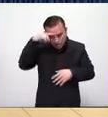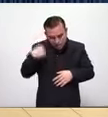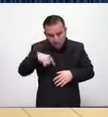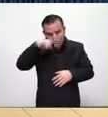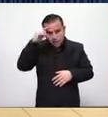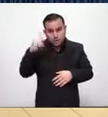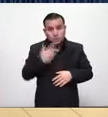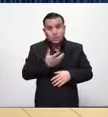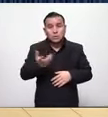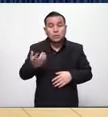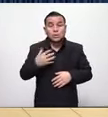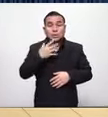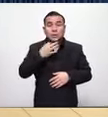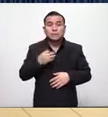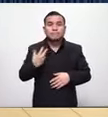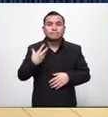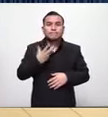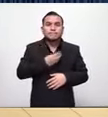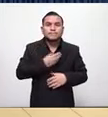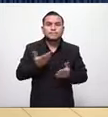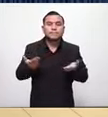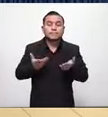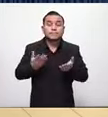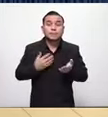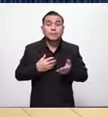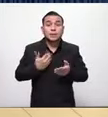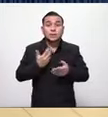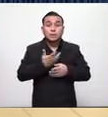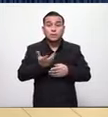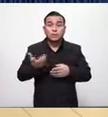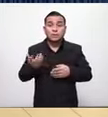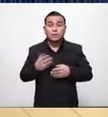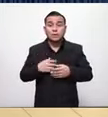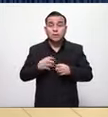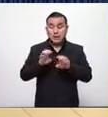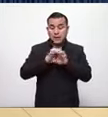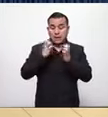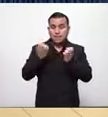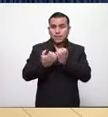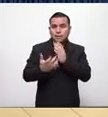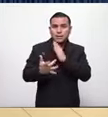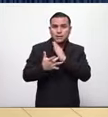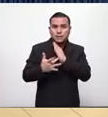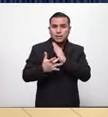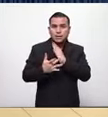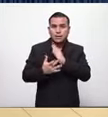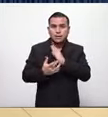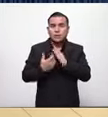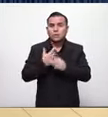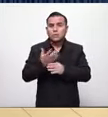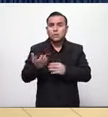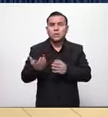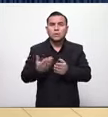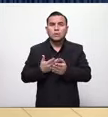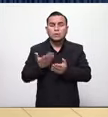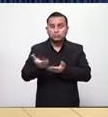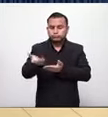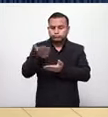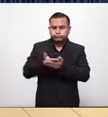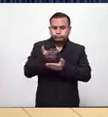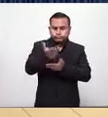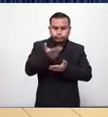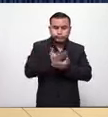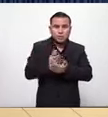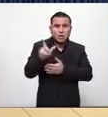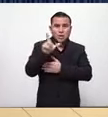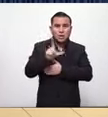nosotros estamos ahorita los equipos técnicos están analizando todo el insumo que hemos recibido desde el día